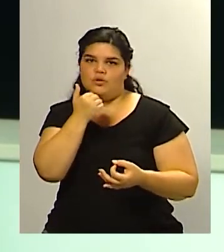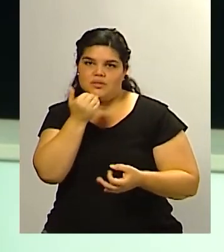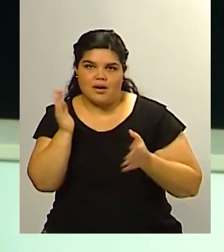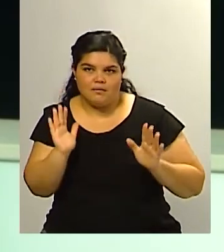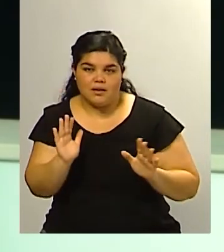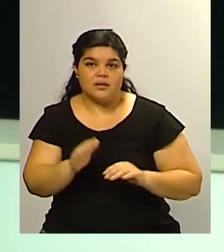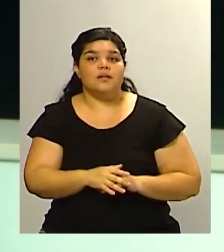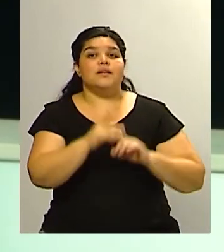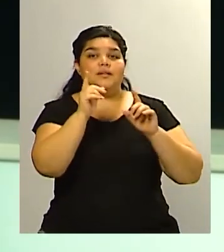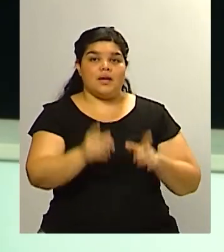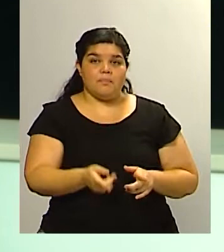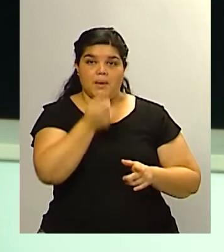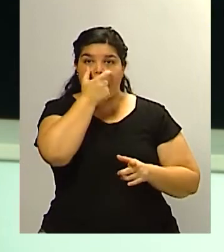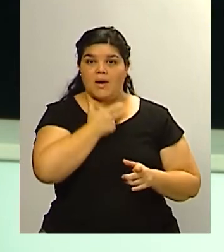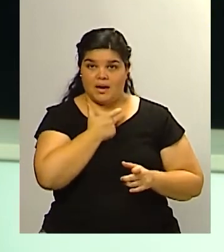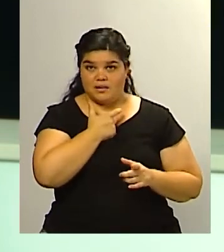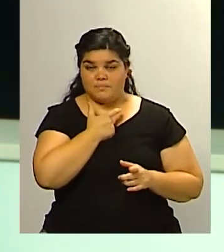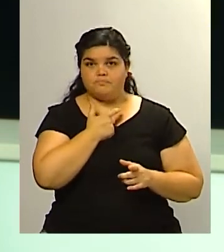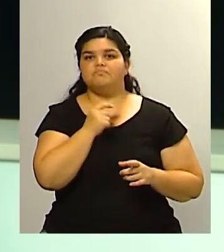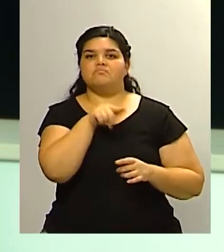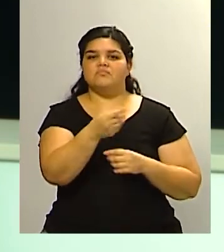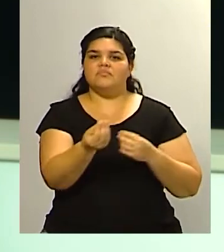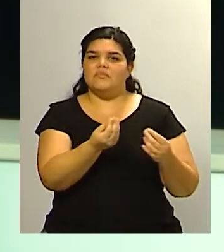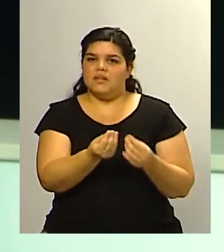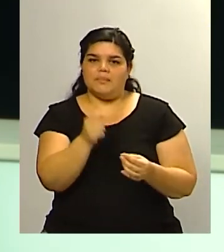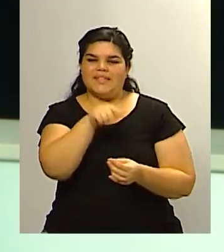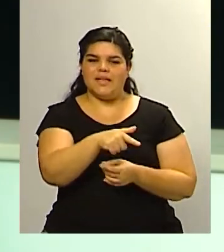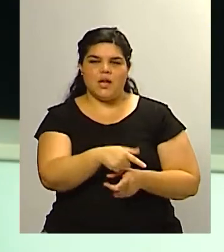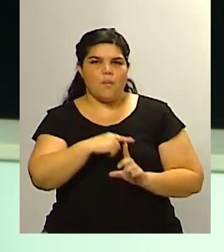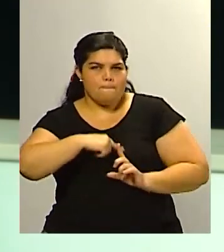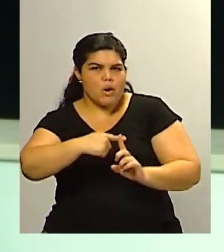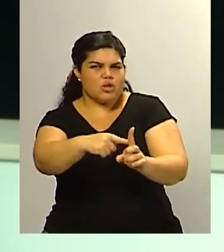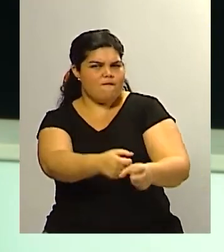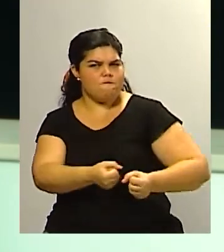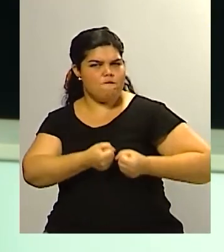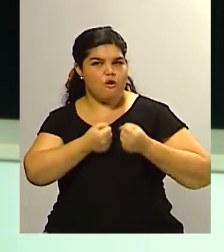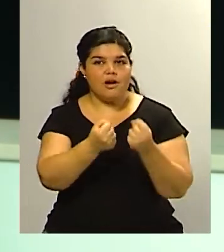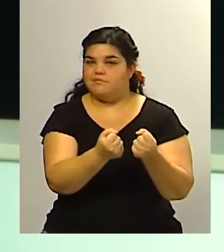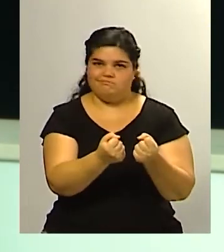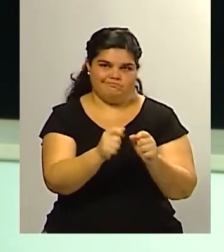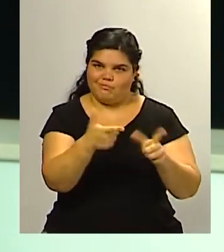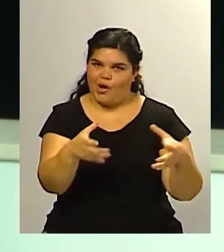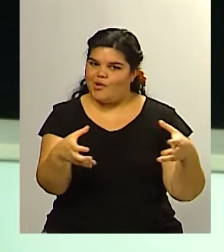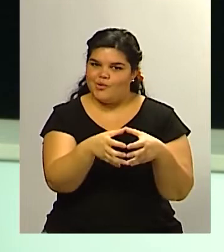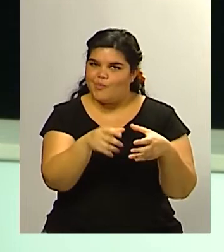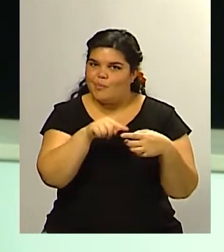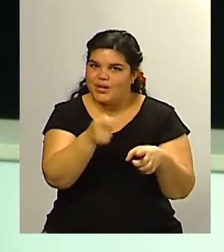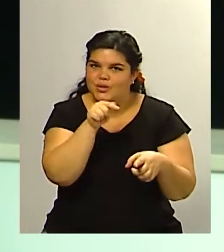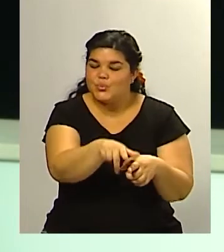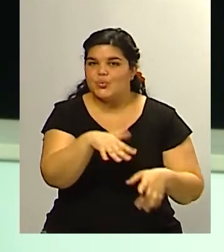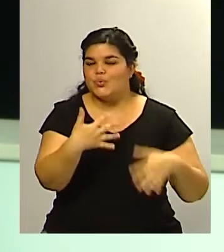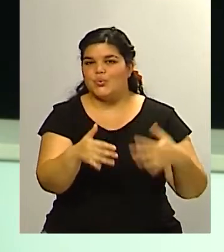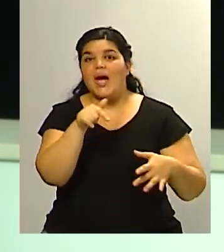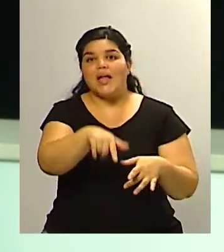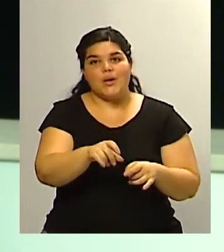lo de Mauricio Macri que la imagen de él no es la mejor dentro de su frente esos datos para tener en cuenta